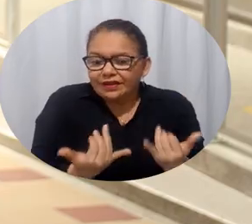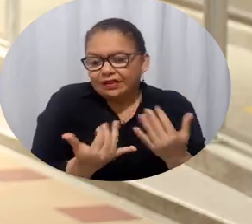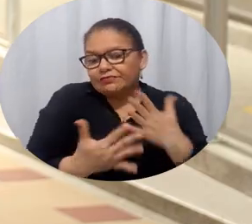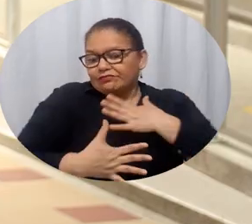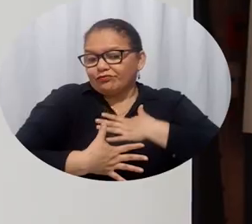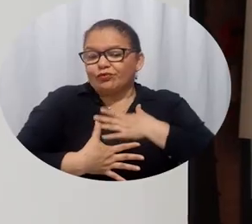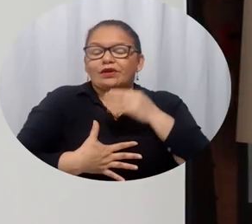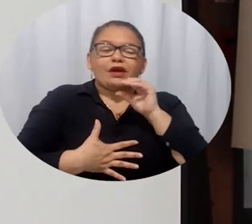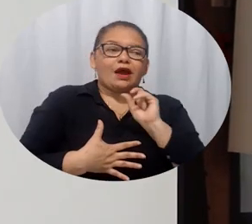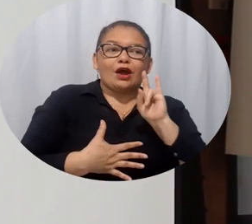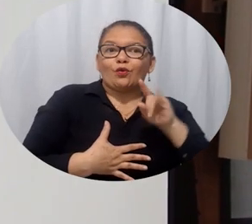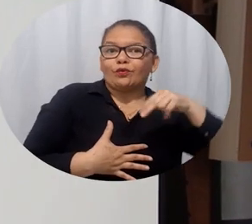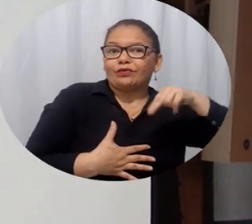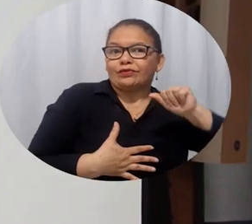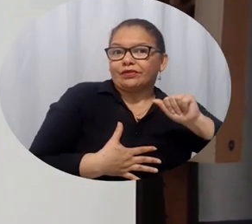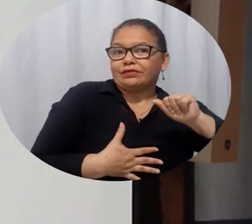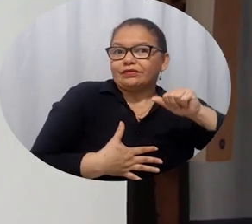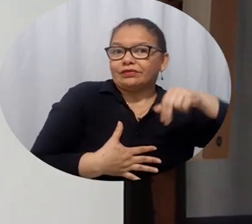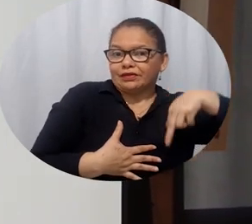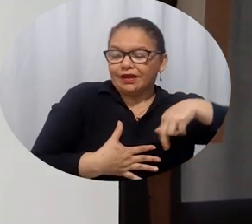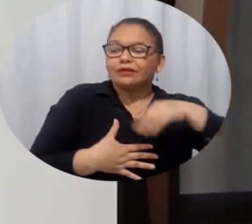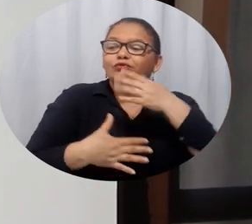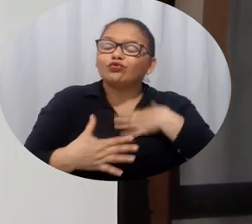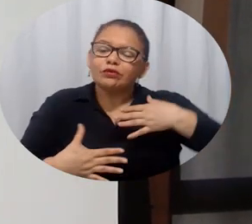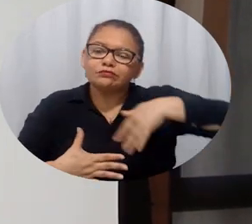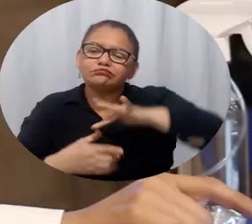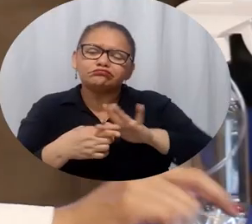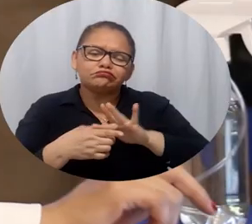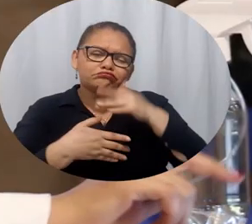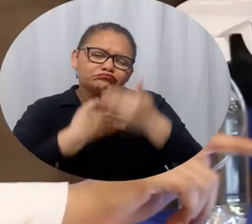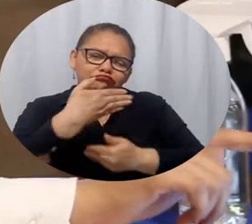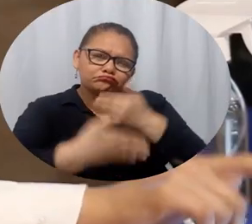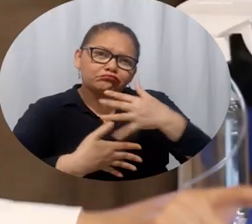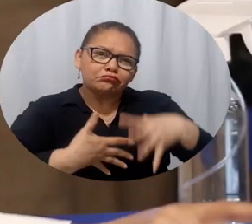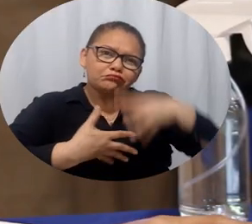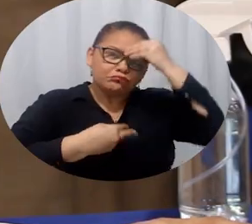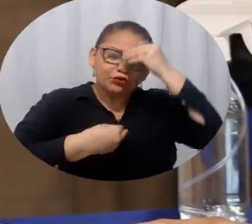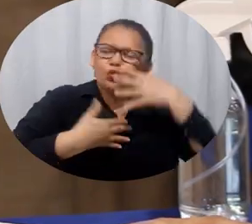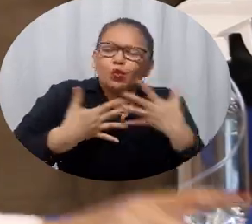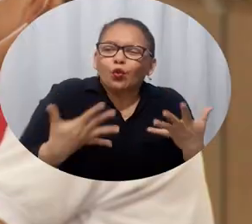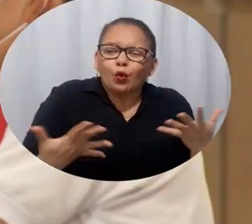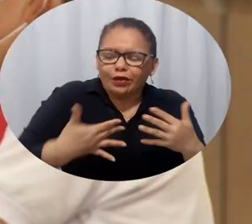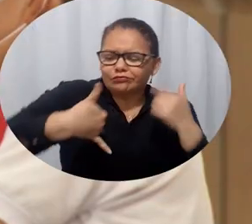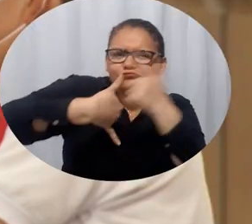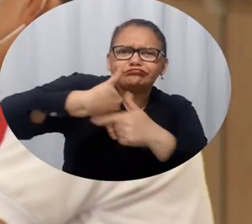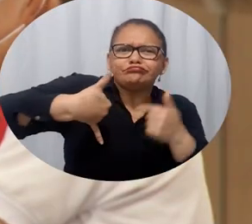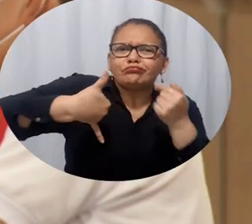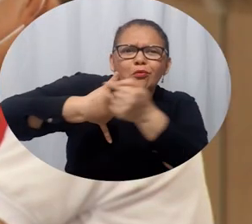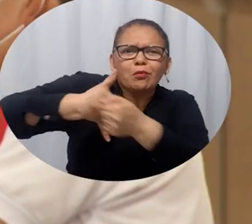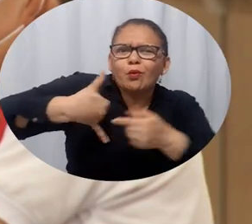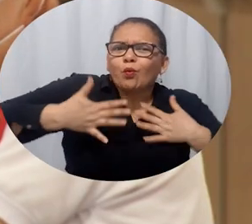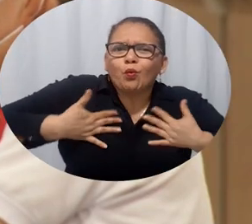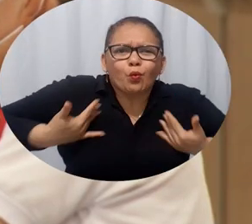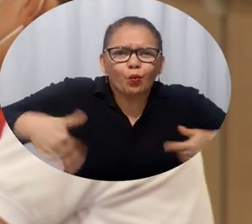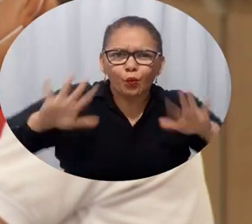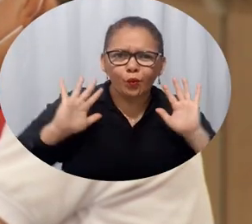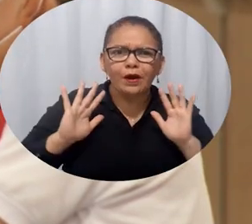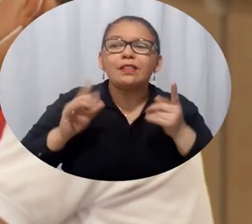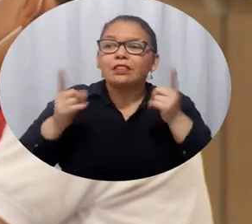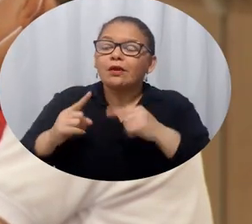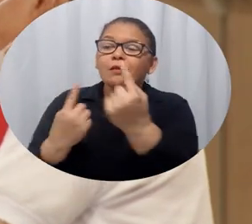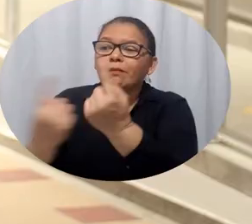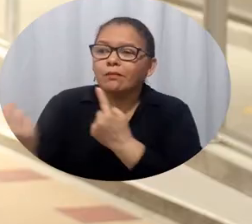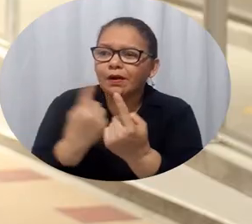funcionarios a manejarla desde cualquier región y podamos atender las solicitudes de la comunidad respecto a la información que